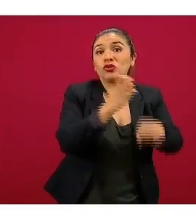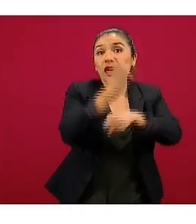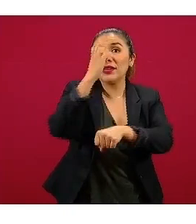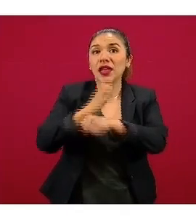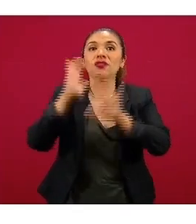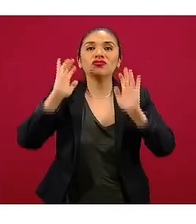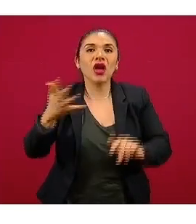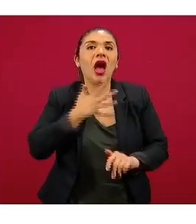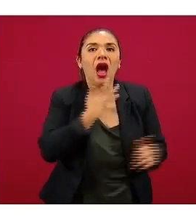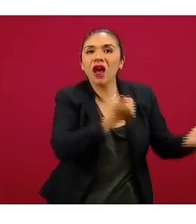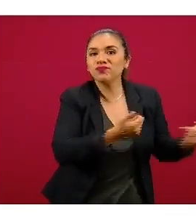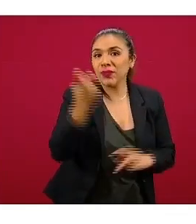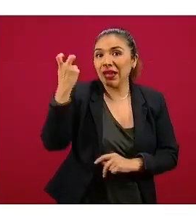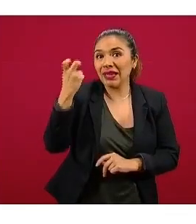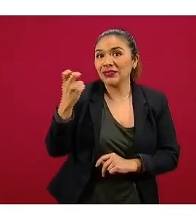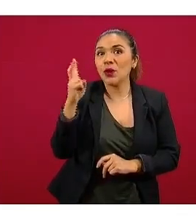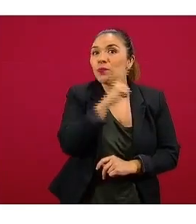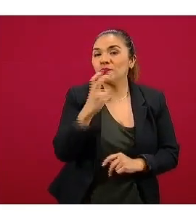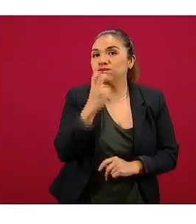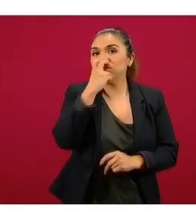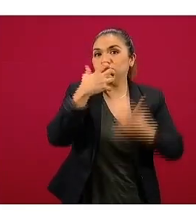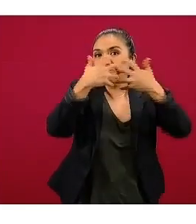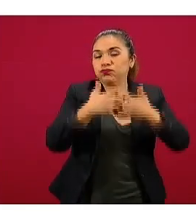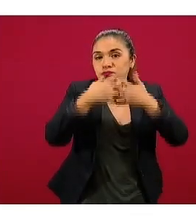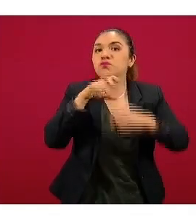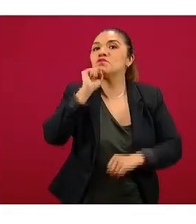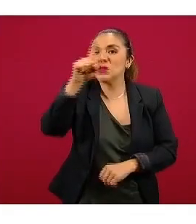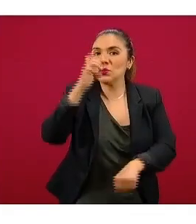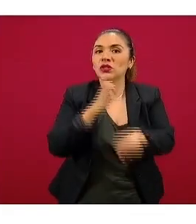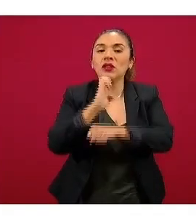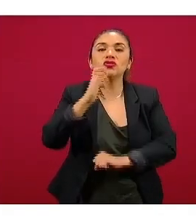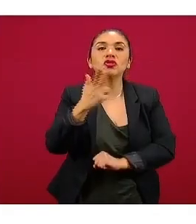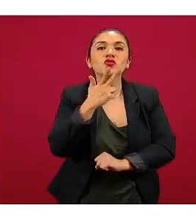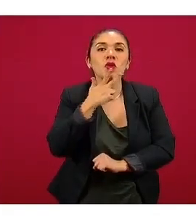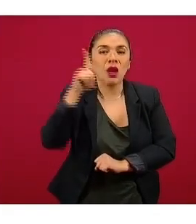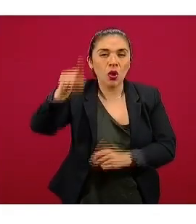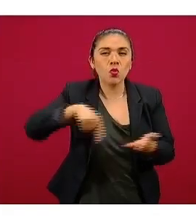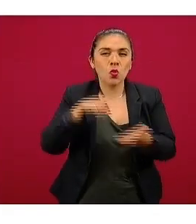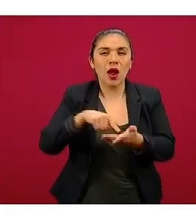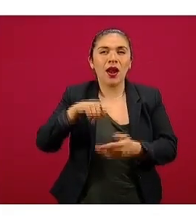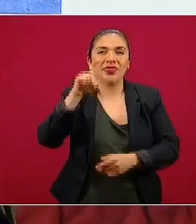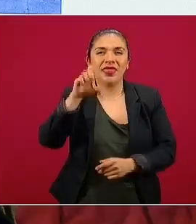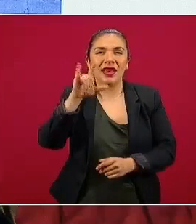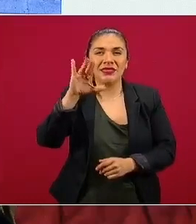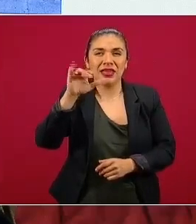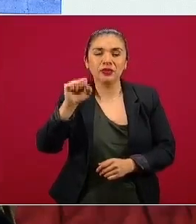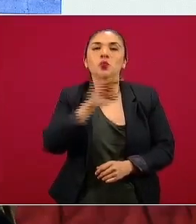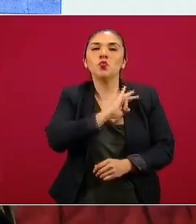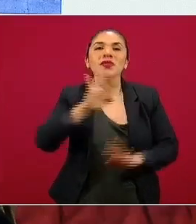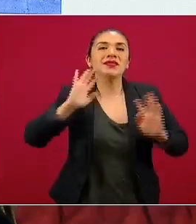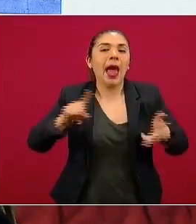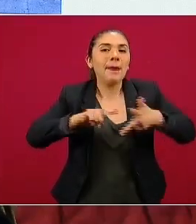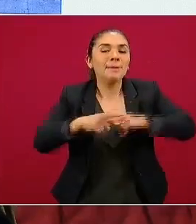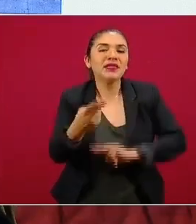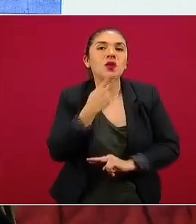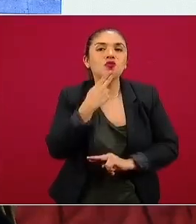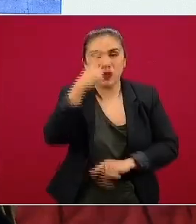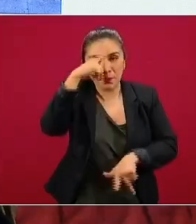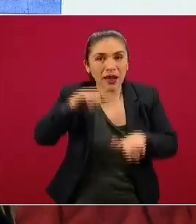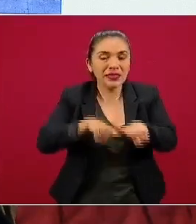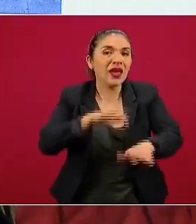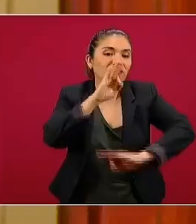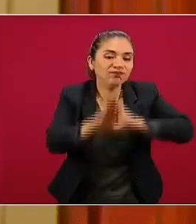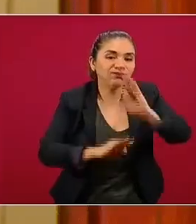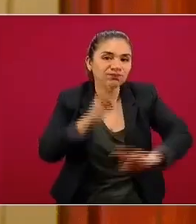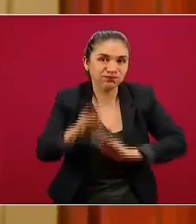se enviaron de estos ventiladores también al Estado de Chihuahua, o en este caso Hospital Regional de Delicias, va a poder hacer uso de ellos para continuar con su